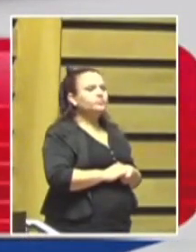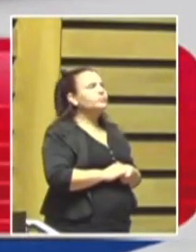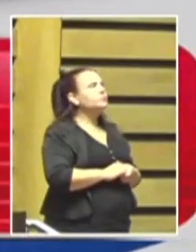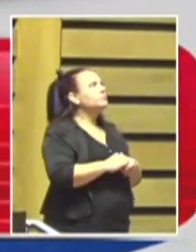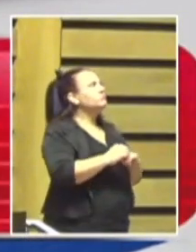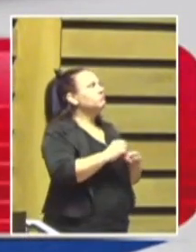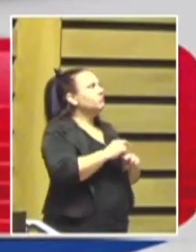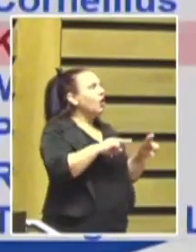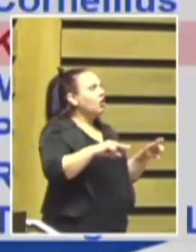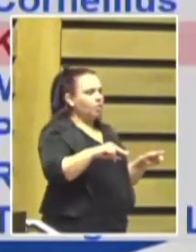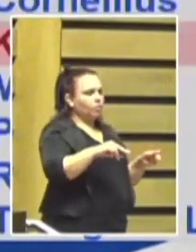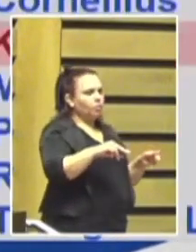Aprobado. Tiene la palabra la iglesia.